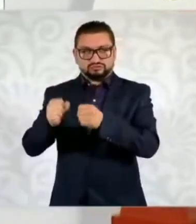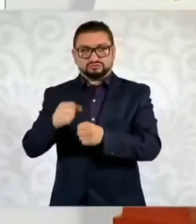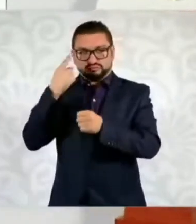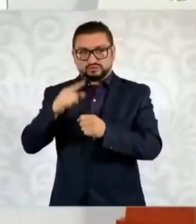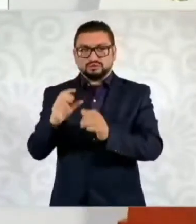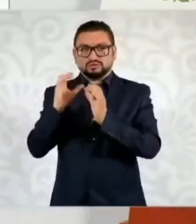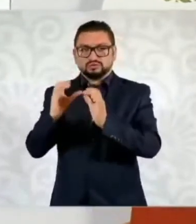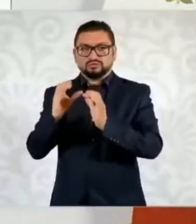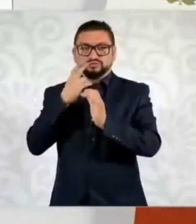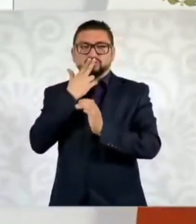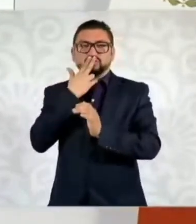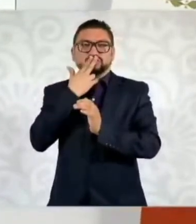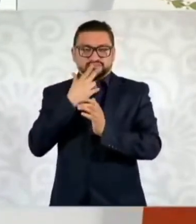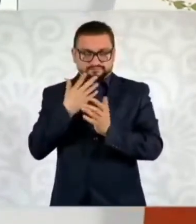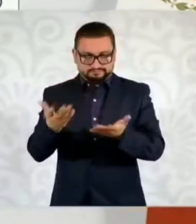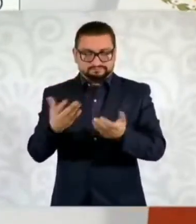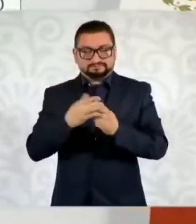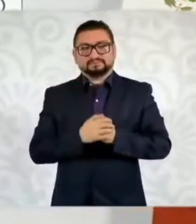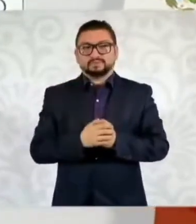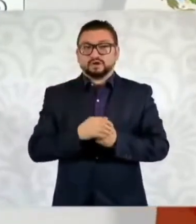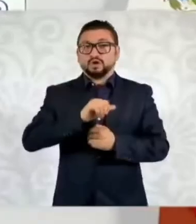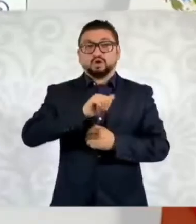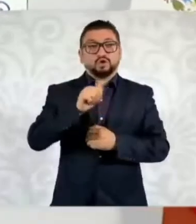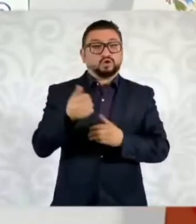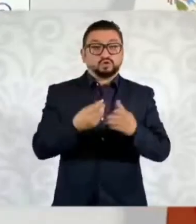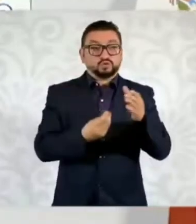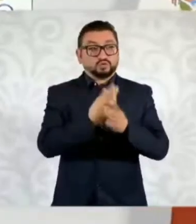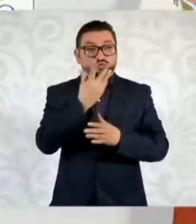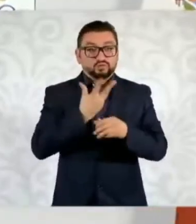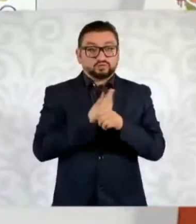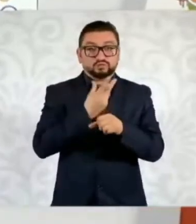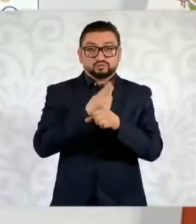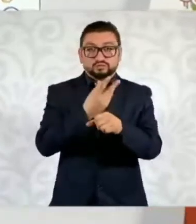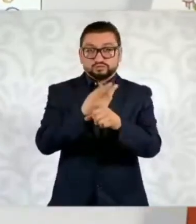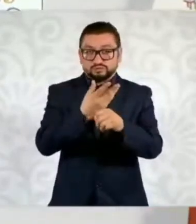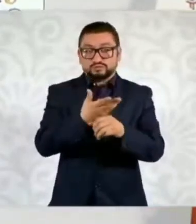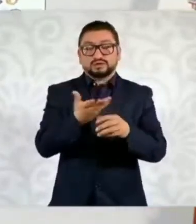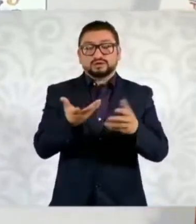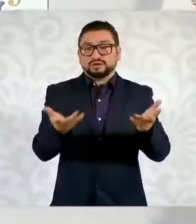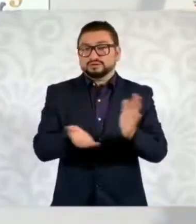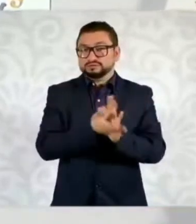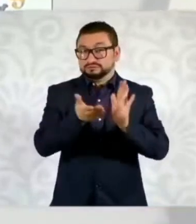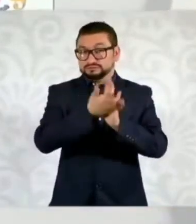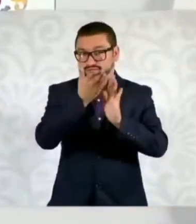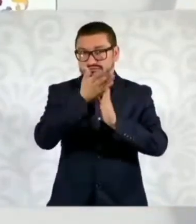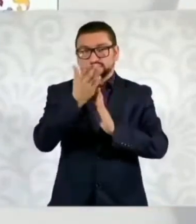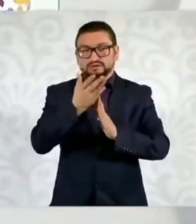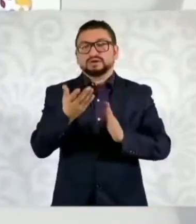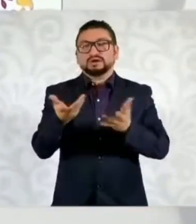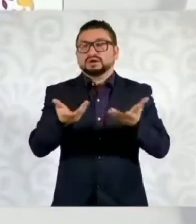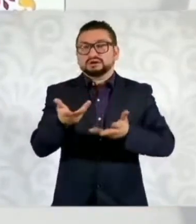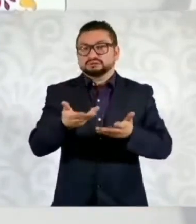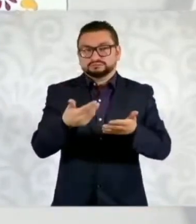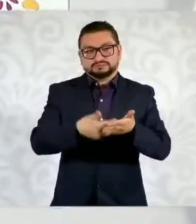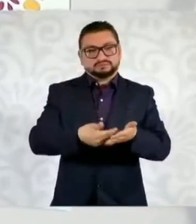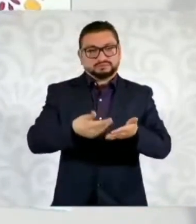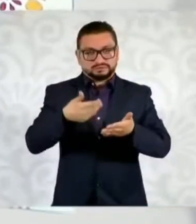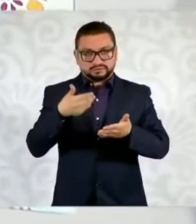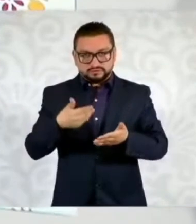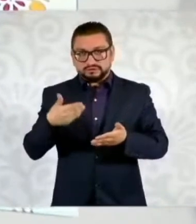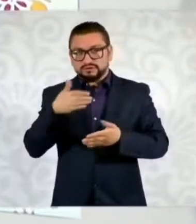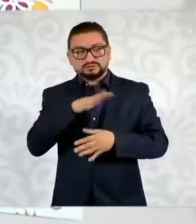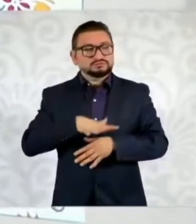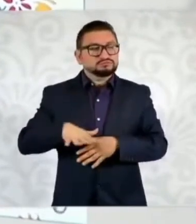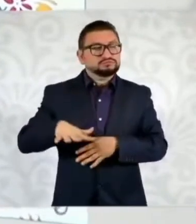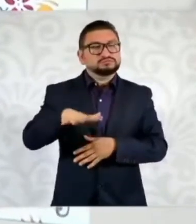conservación. Para todas las obras nuevas lo que se hace es una manifestación